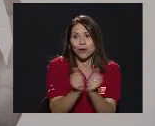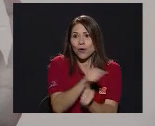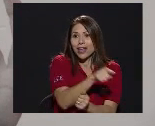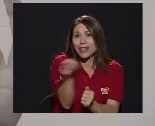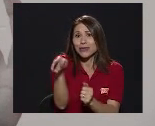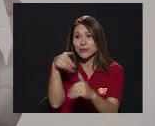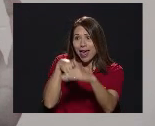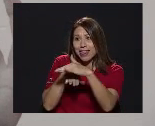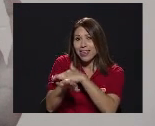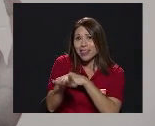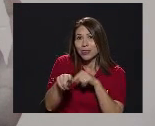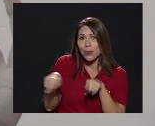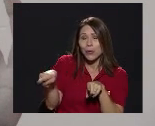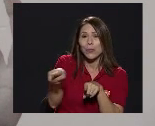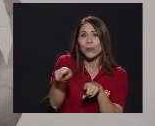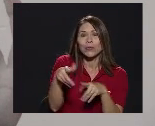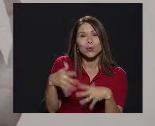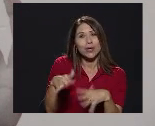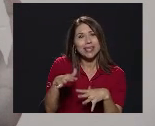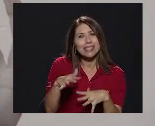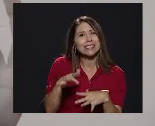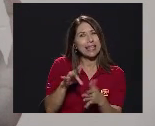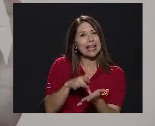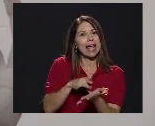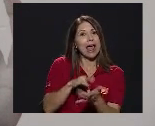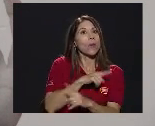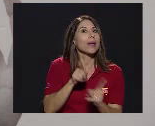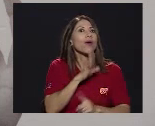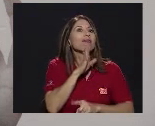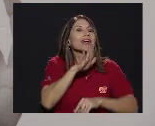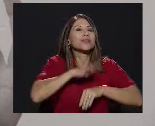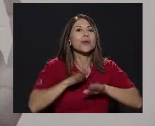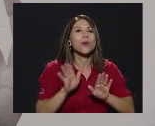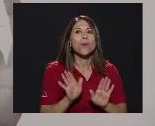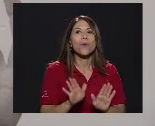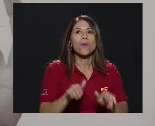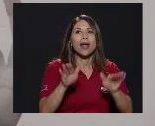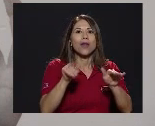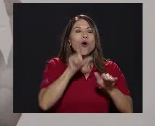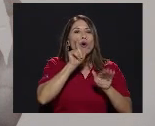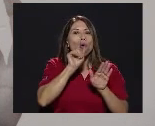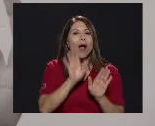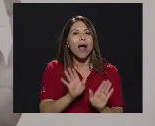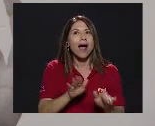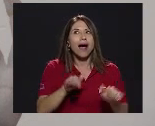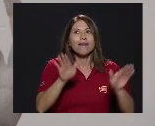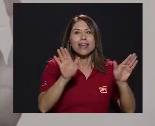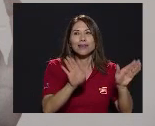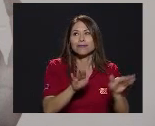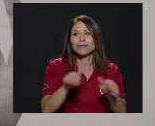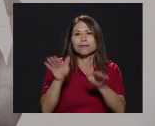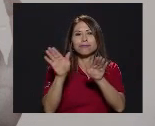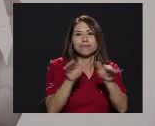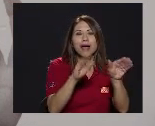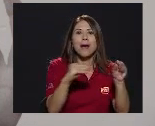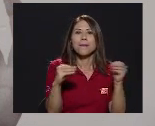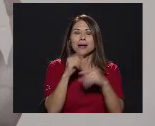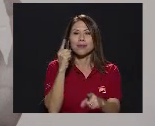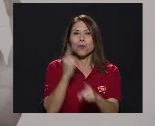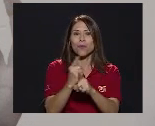Pero hablar De un vuelo De una ave Es un poco Más Más apropiado